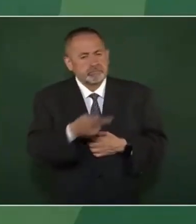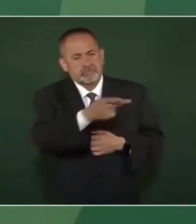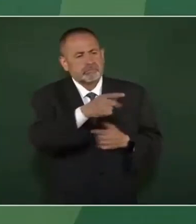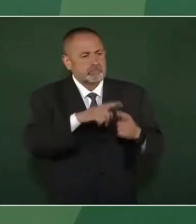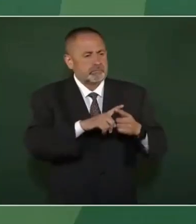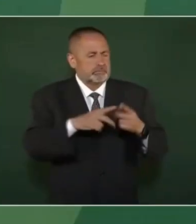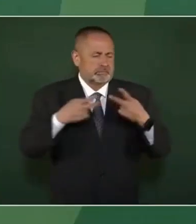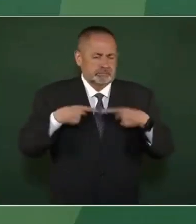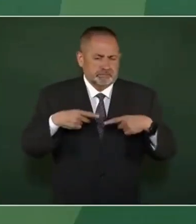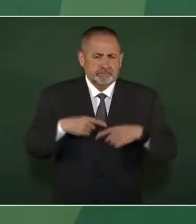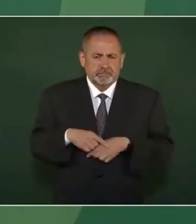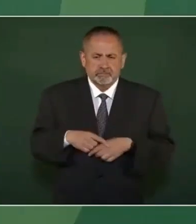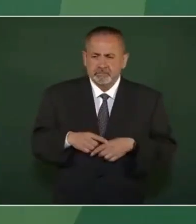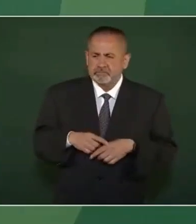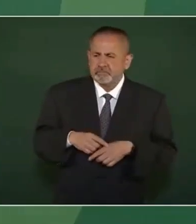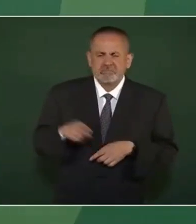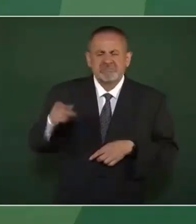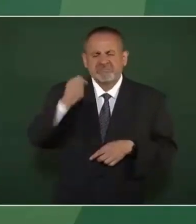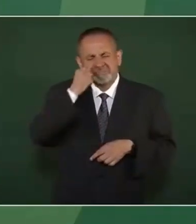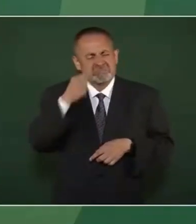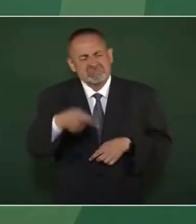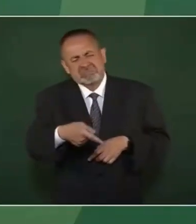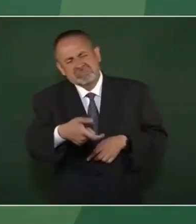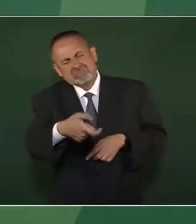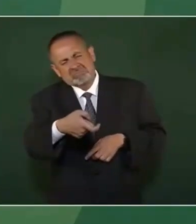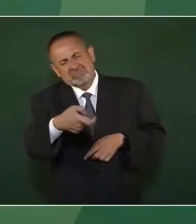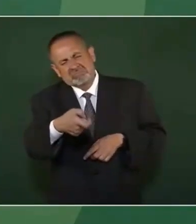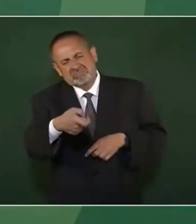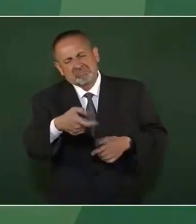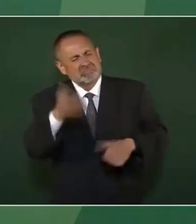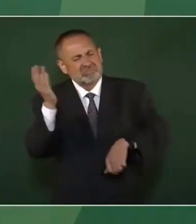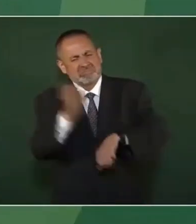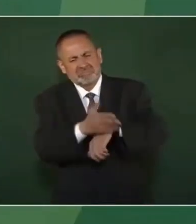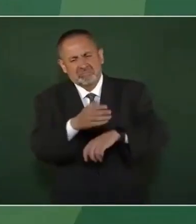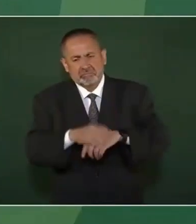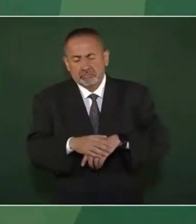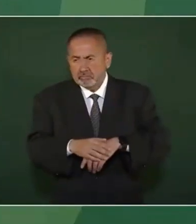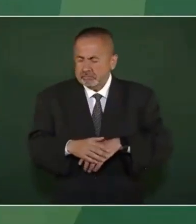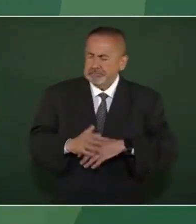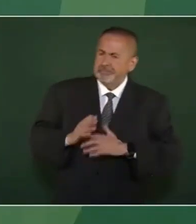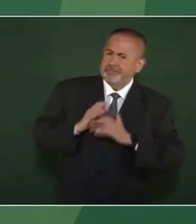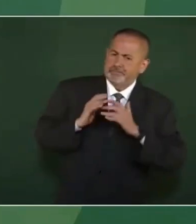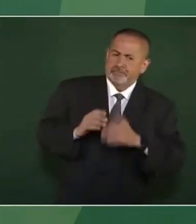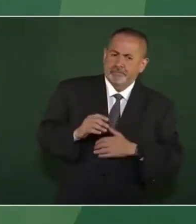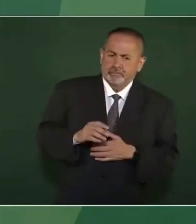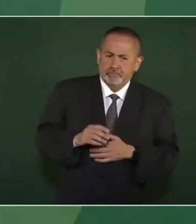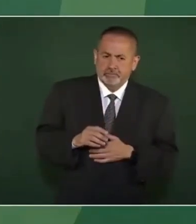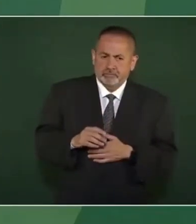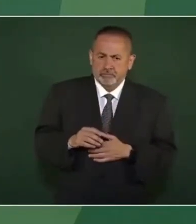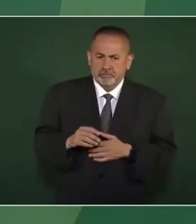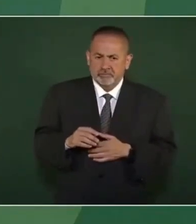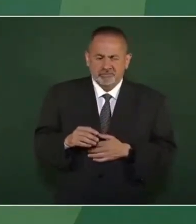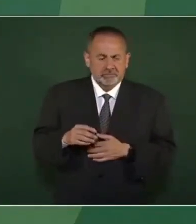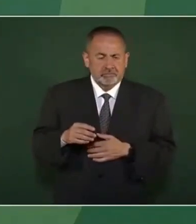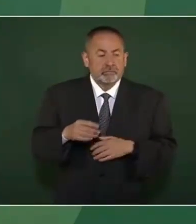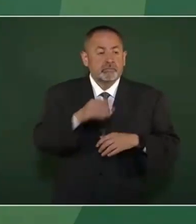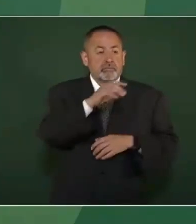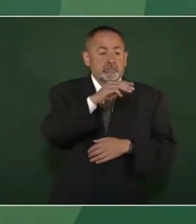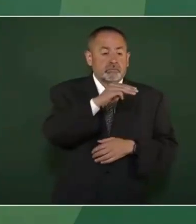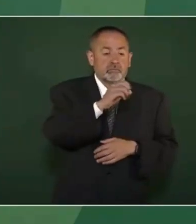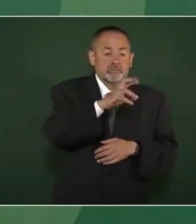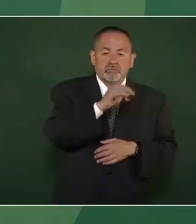persona y le dice hay que castigarlo, le dice Moreira. y Calderón le dice no, hay que